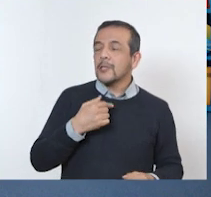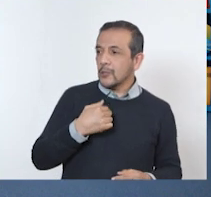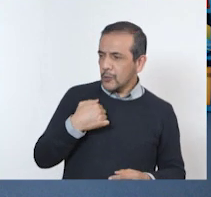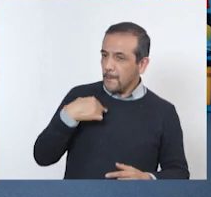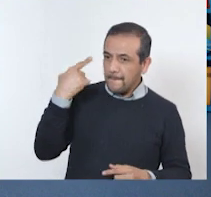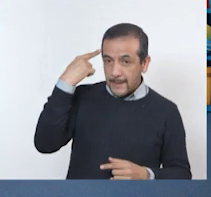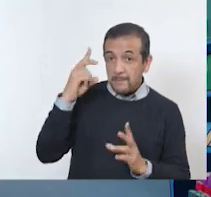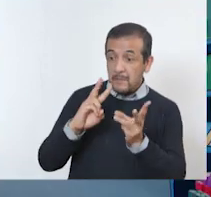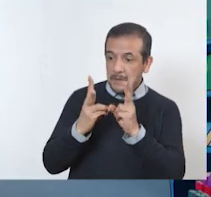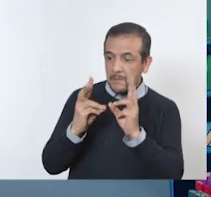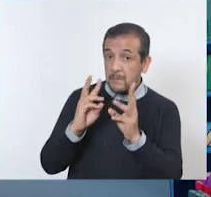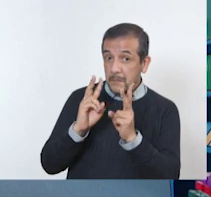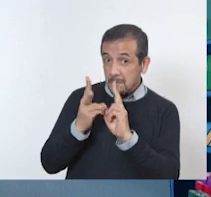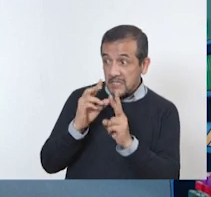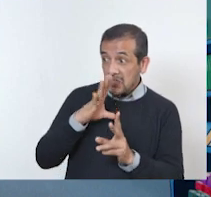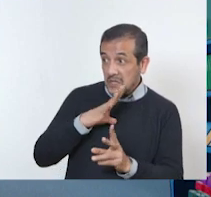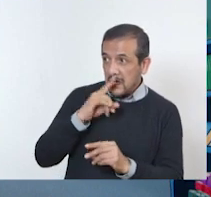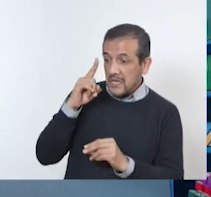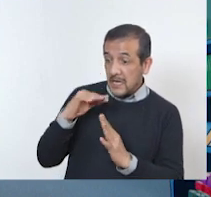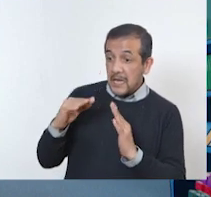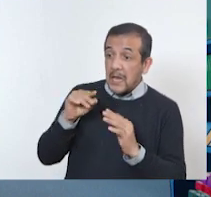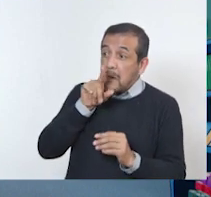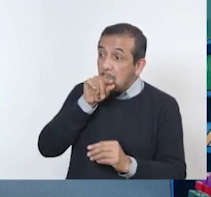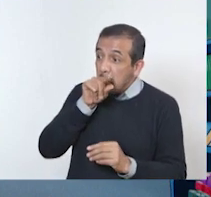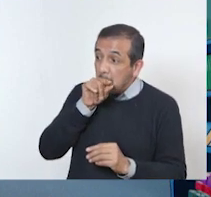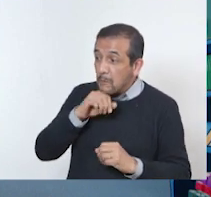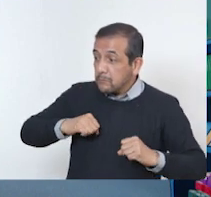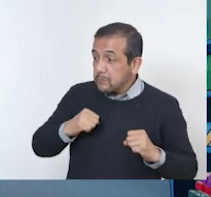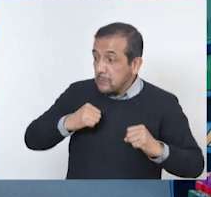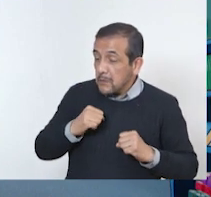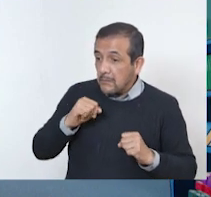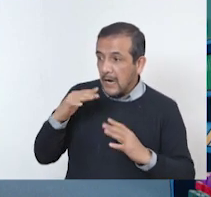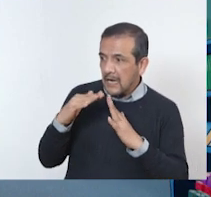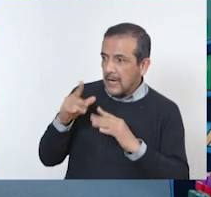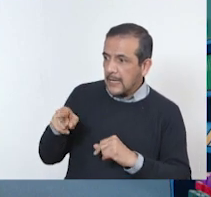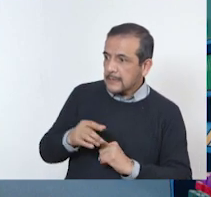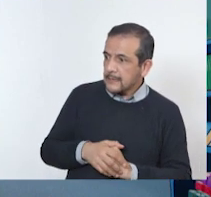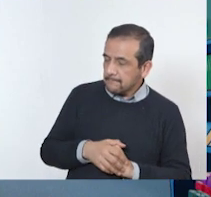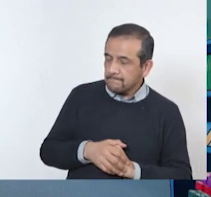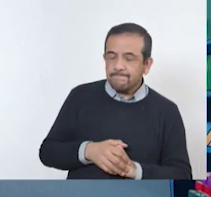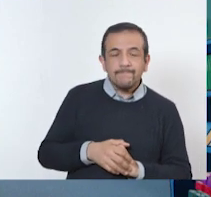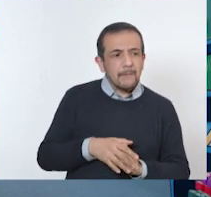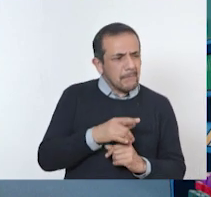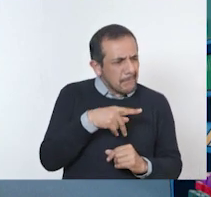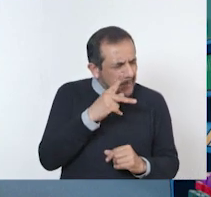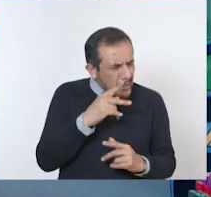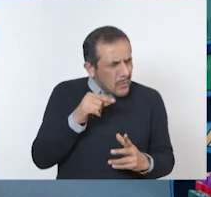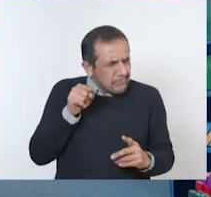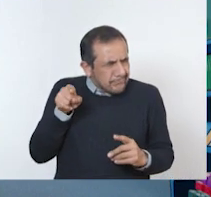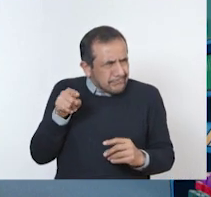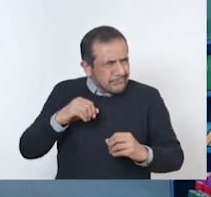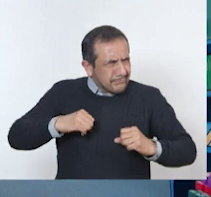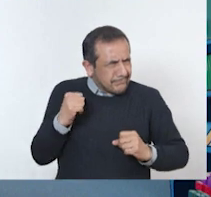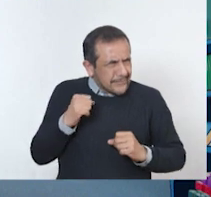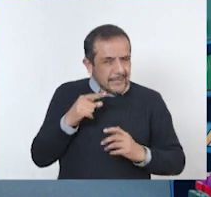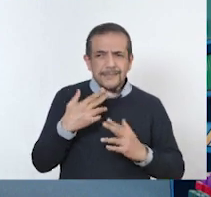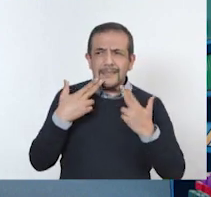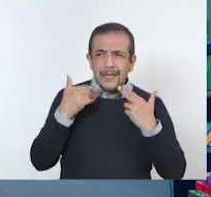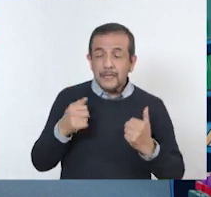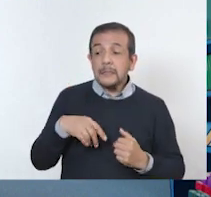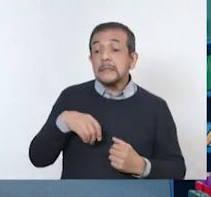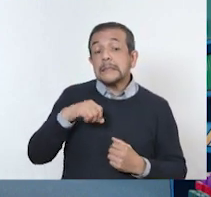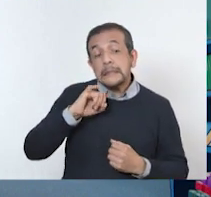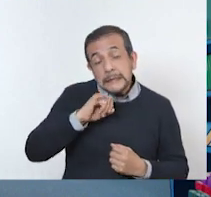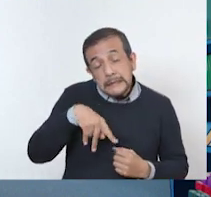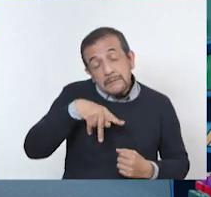gallinas en casa. Pero maestro, ese animal es de granja, no es doméstico. Así es, pero algunas personas en las